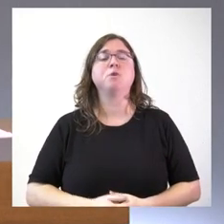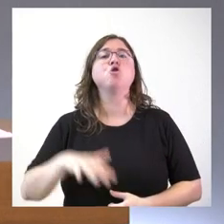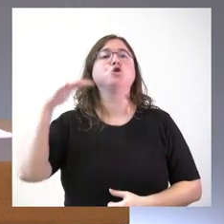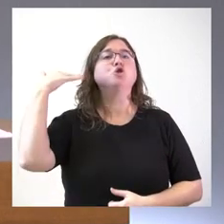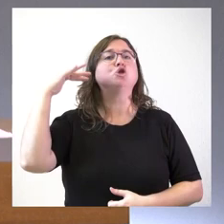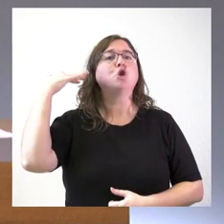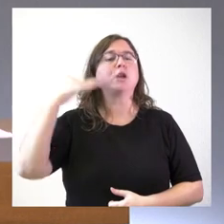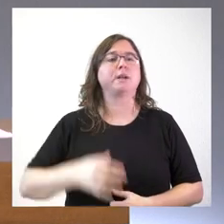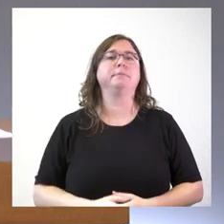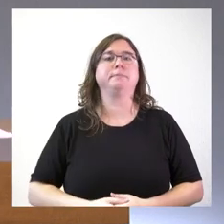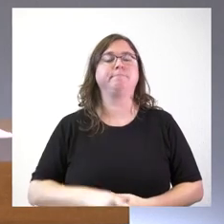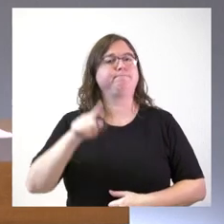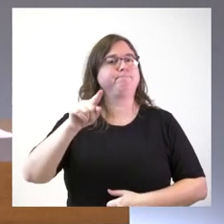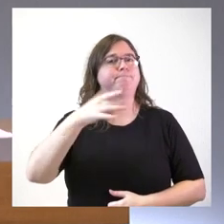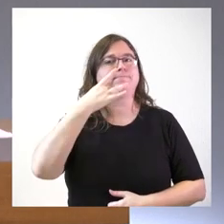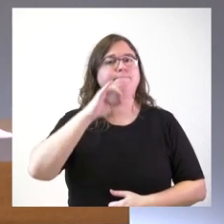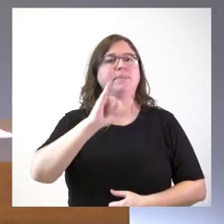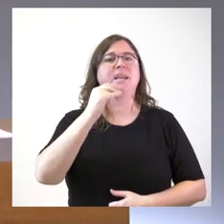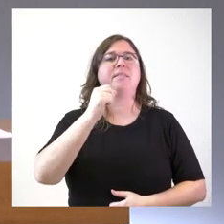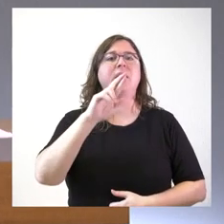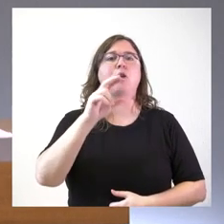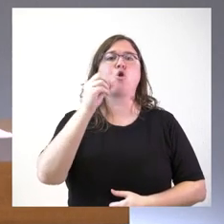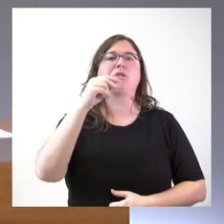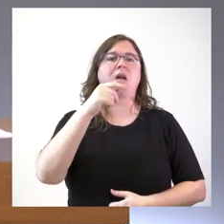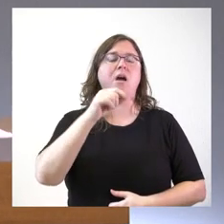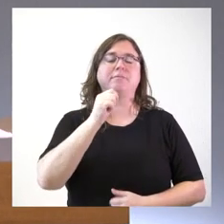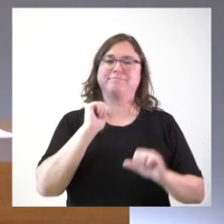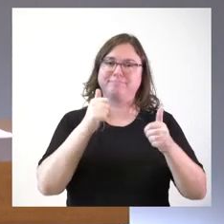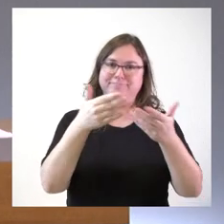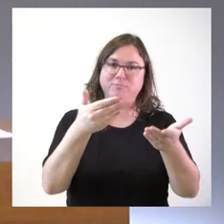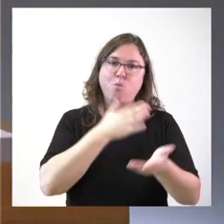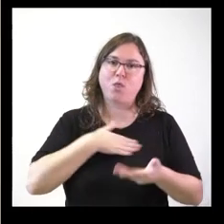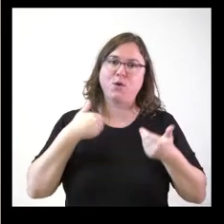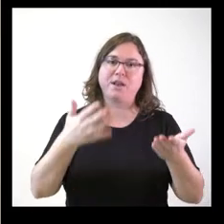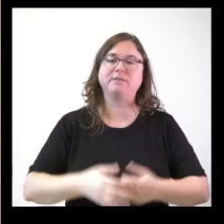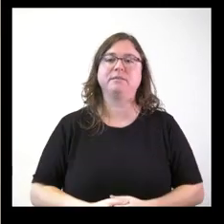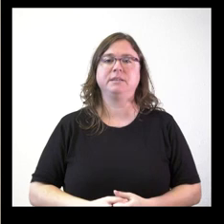Noticias. Allí está Iciar Ortega. Adelante, Iciar, cuando quieras.